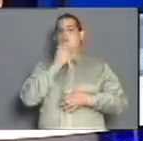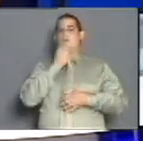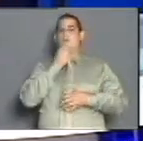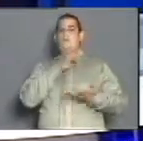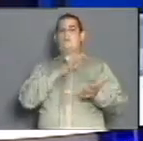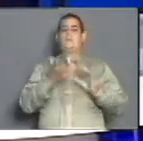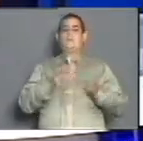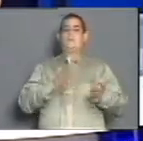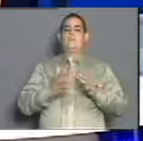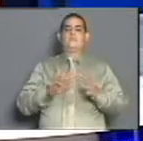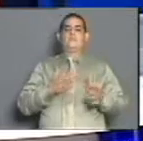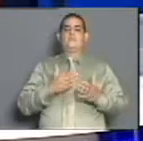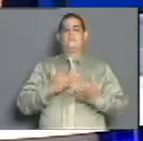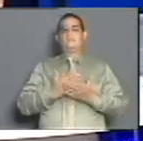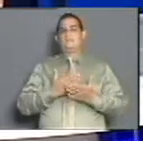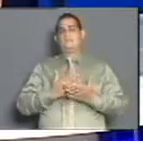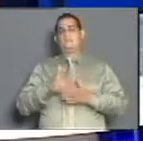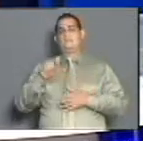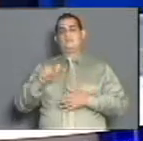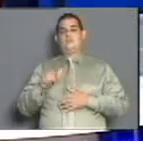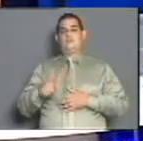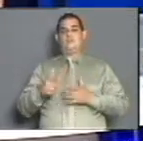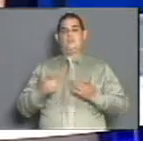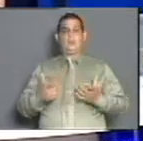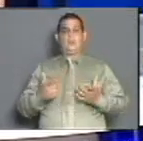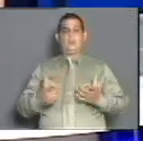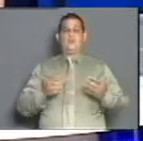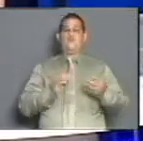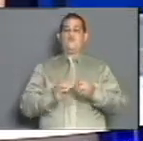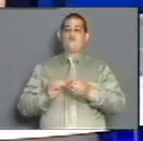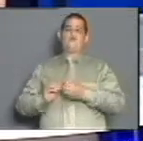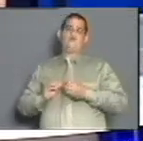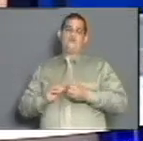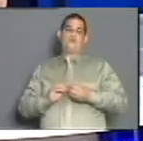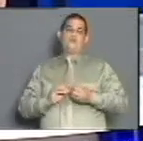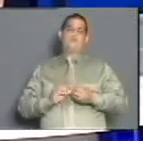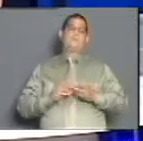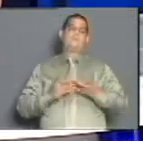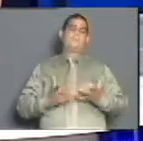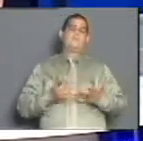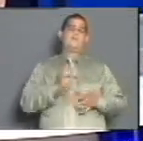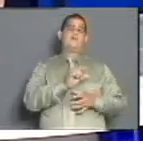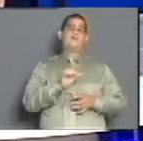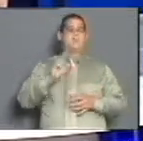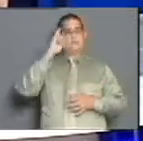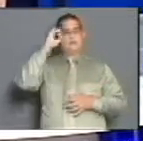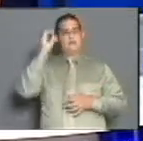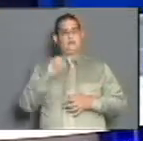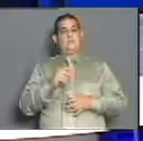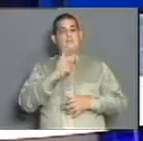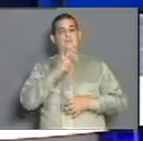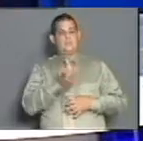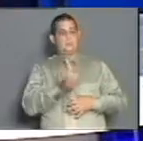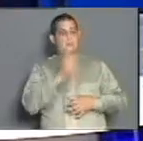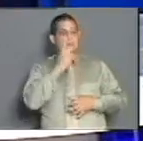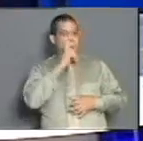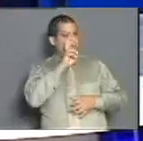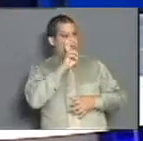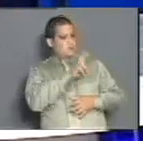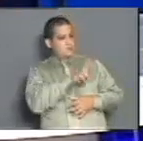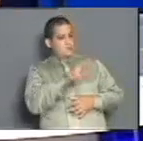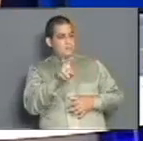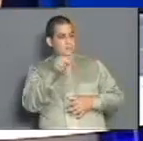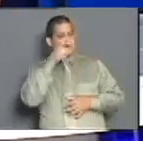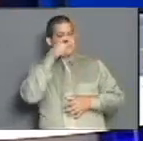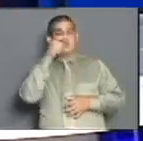la mayoría de los casos que han aparecido y que van a seguir apareciendo van a ser contactos de casos positivos, confirmados. Esos contactos hay que tenerlos en vigilancia